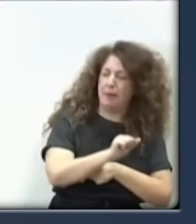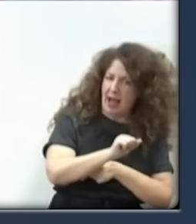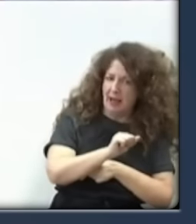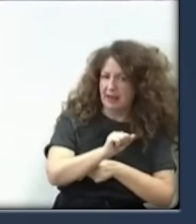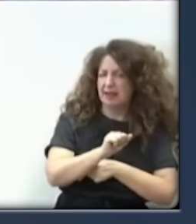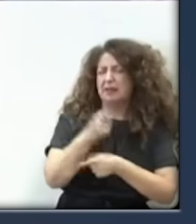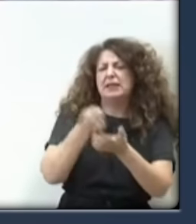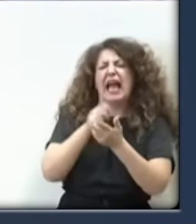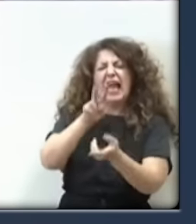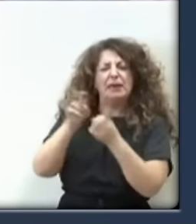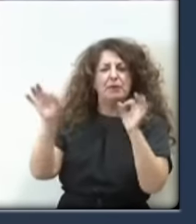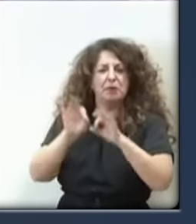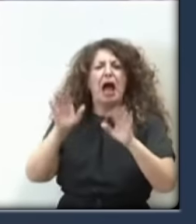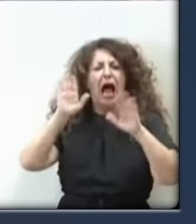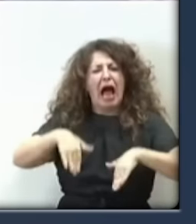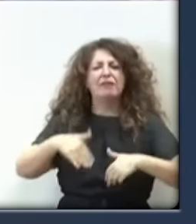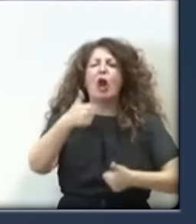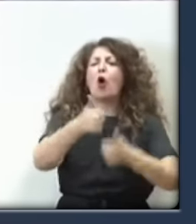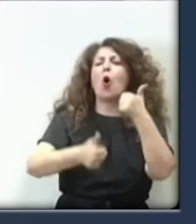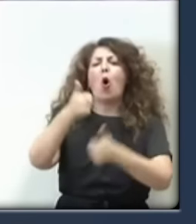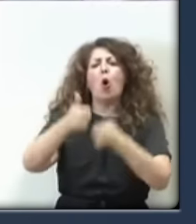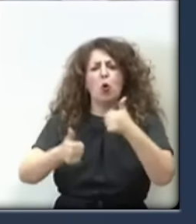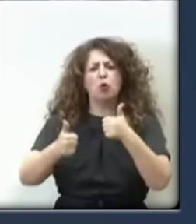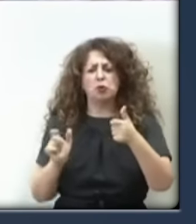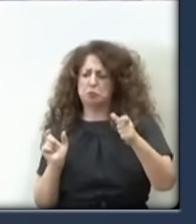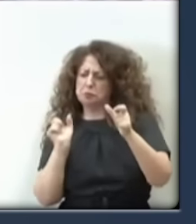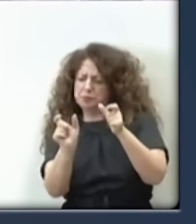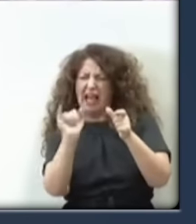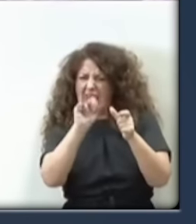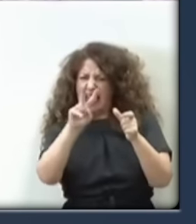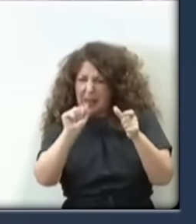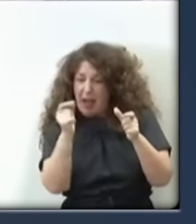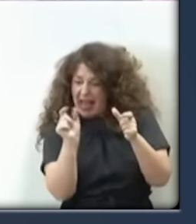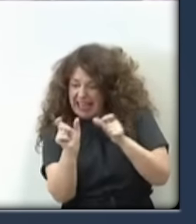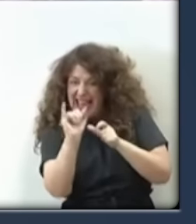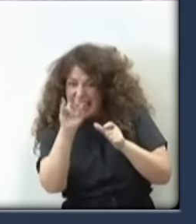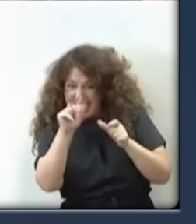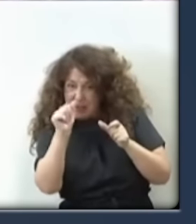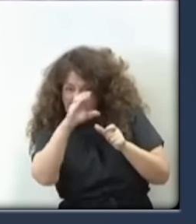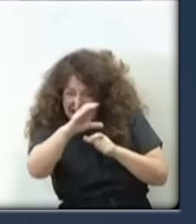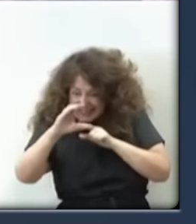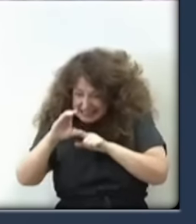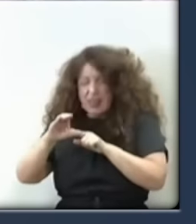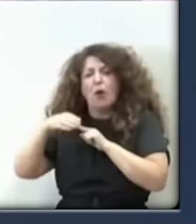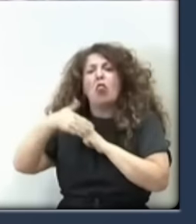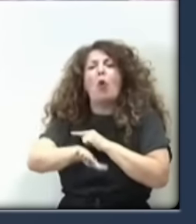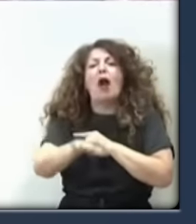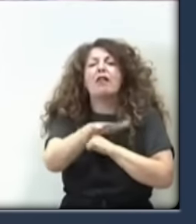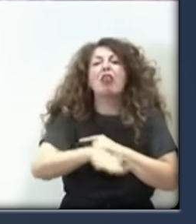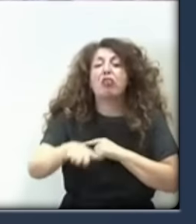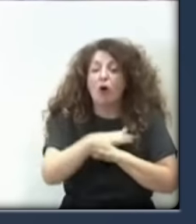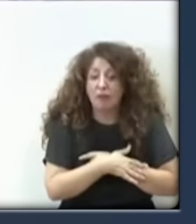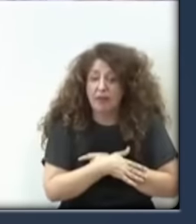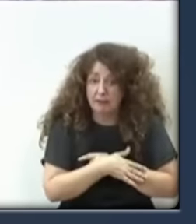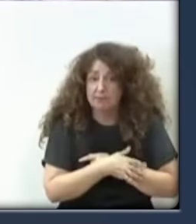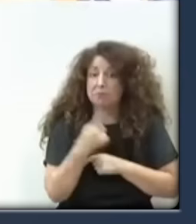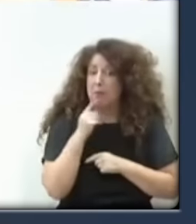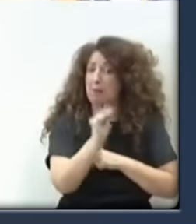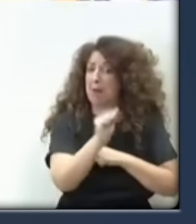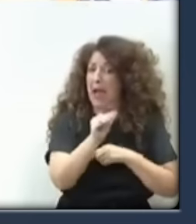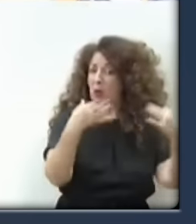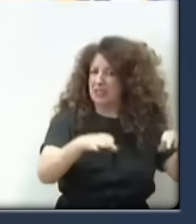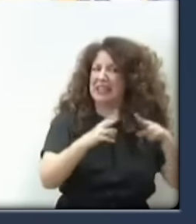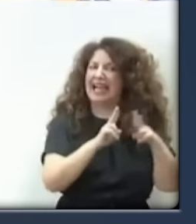¿Se licitaron con IVA? ¿Ha ingresado usted se IVA en la cuenta del Tesoro? Son preguntas muy sencillas. Quizás las respuestas no lo sean tanto, señora ministra.